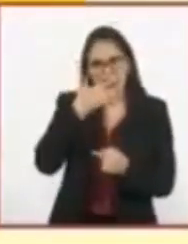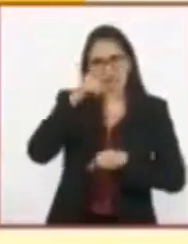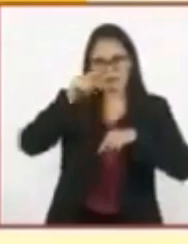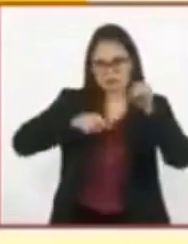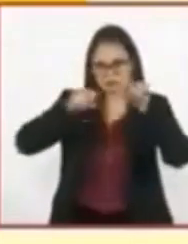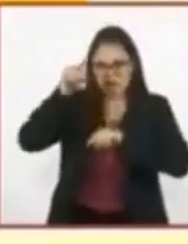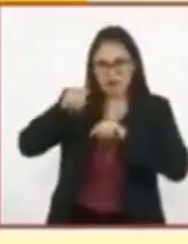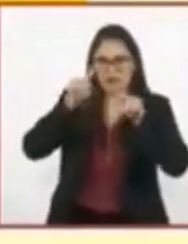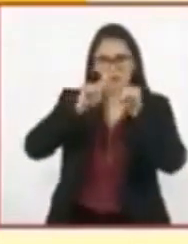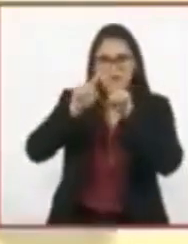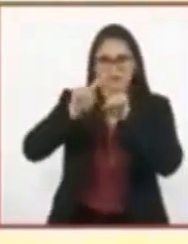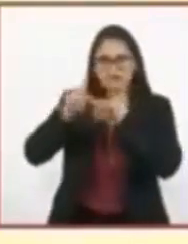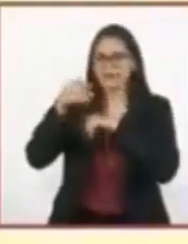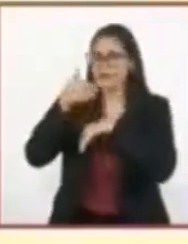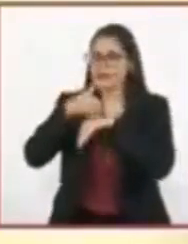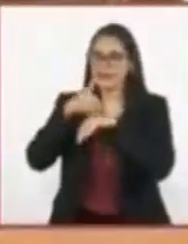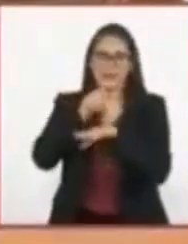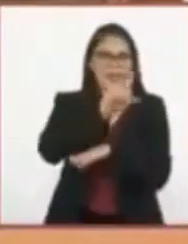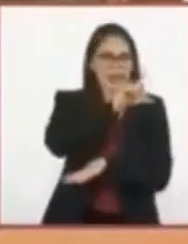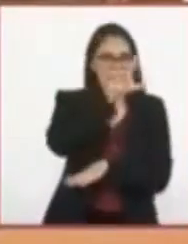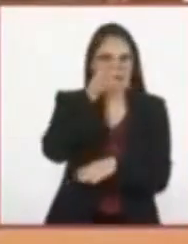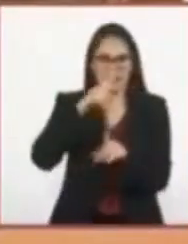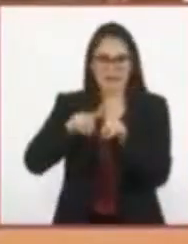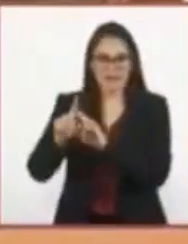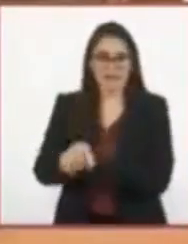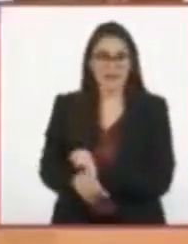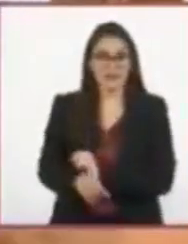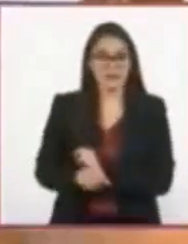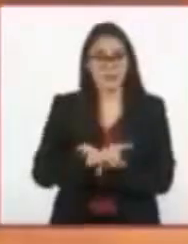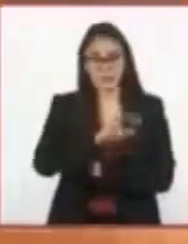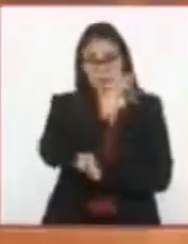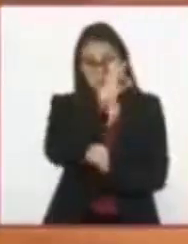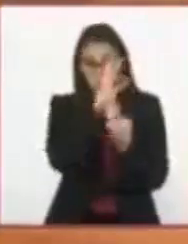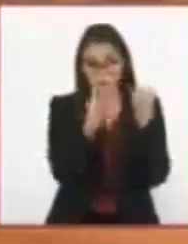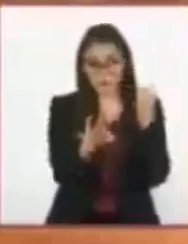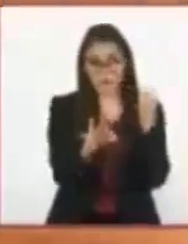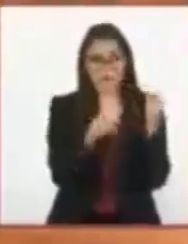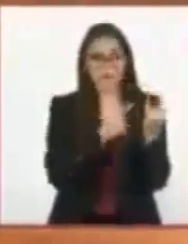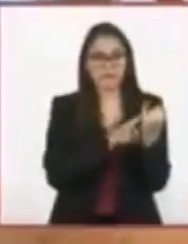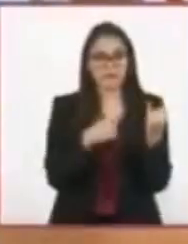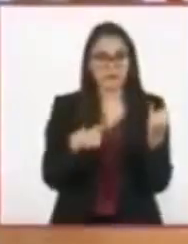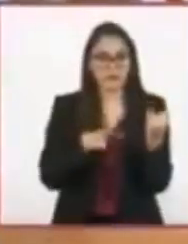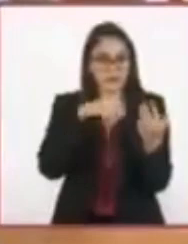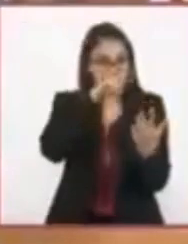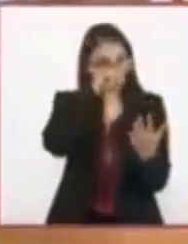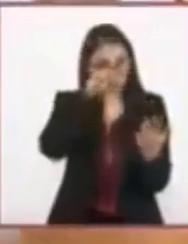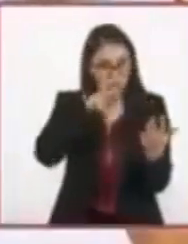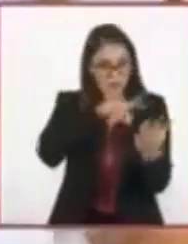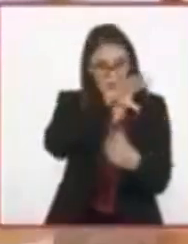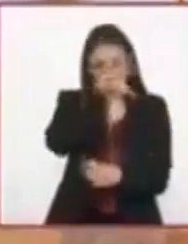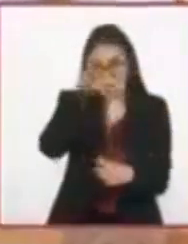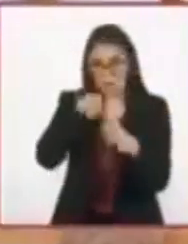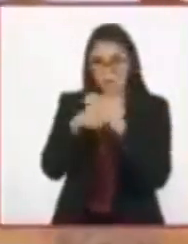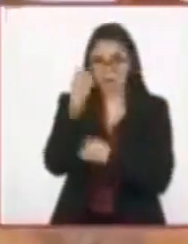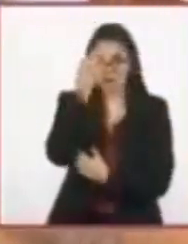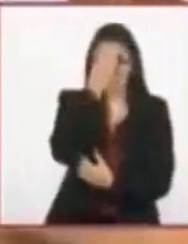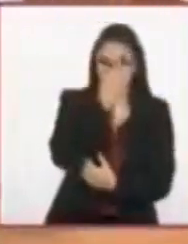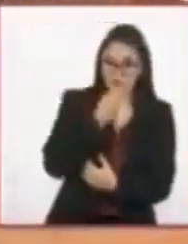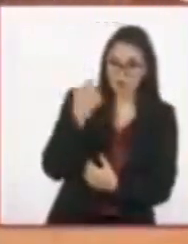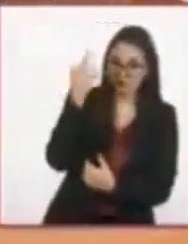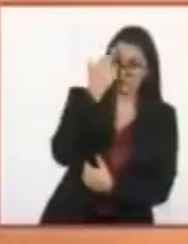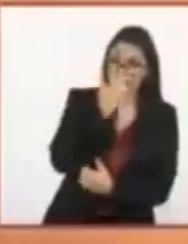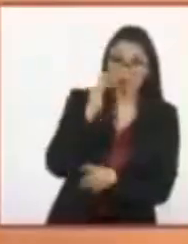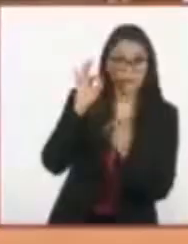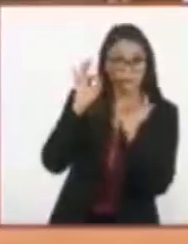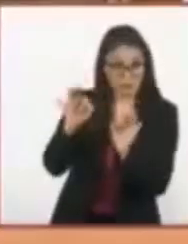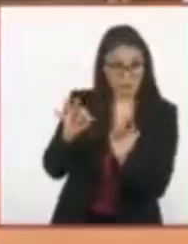esquemas y gráficas, entre otros. Tres. Por último, hacemos la revisión y corrección. Debemos revisar